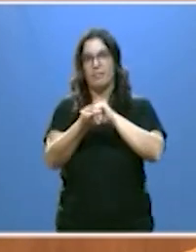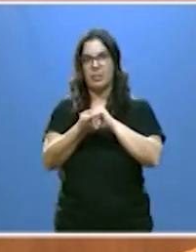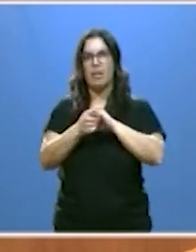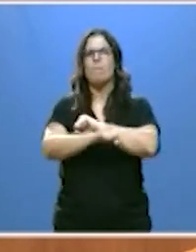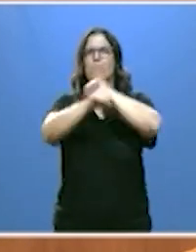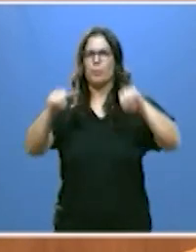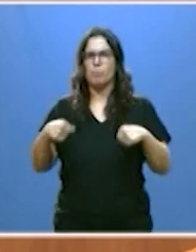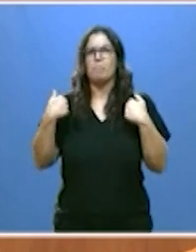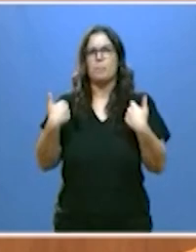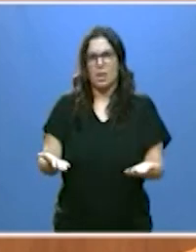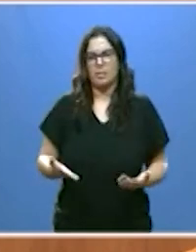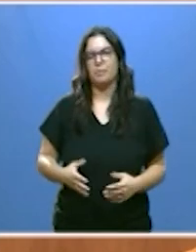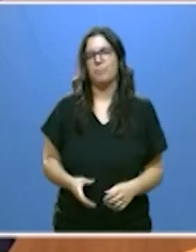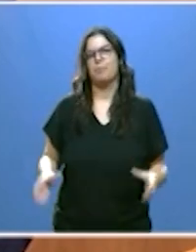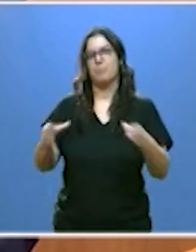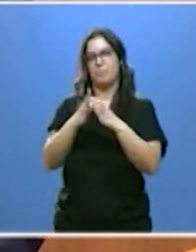han reforzado.